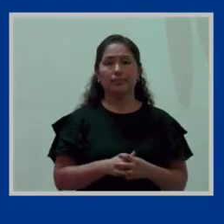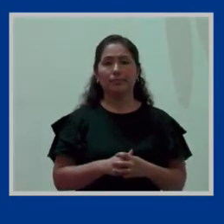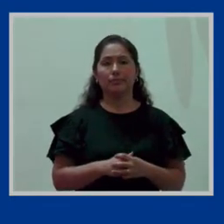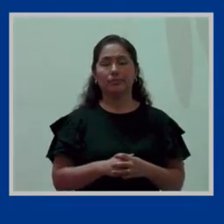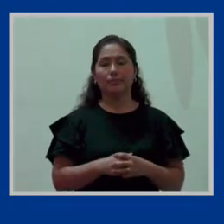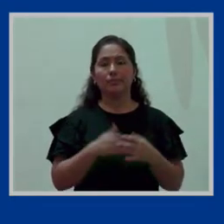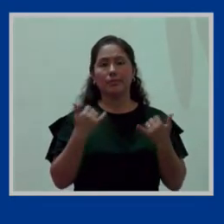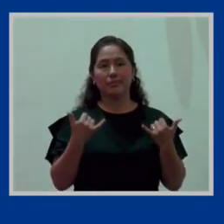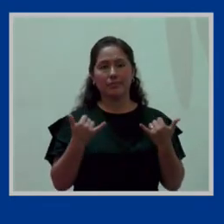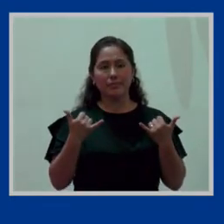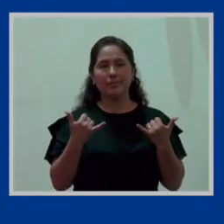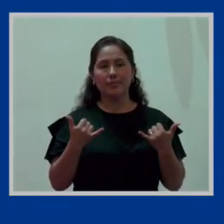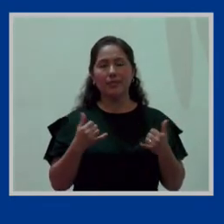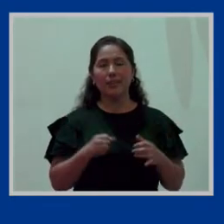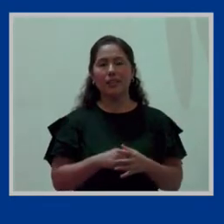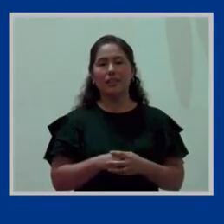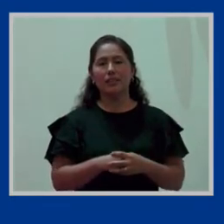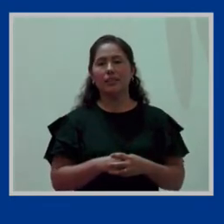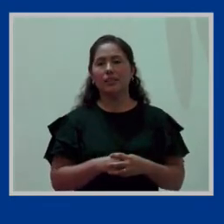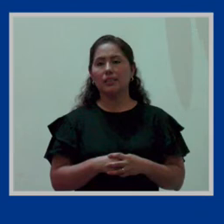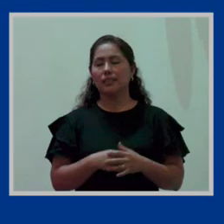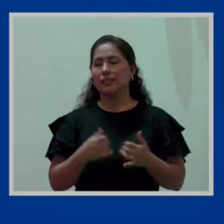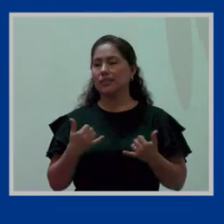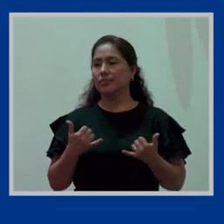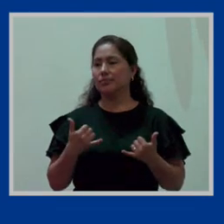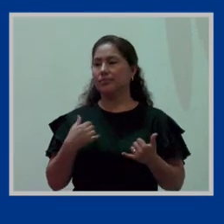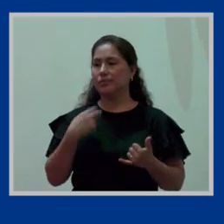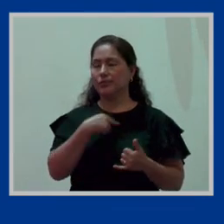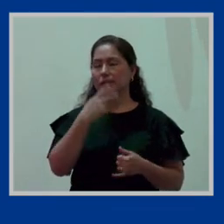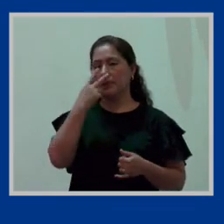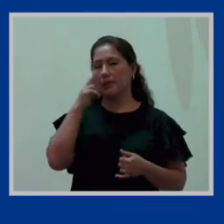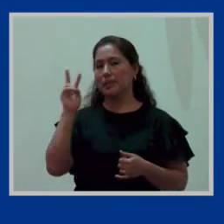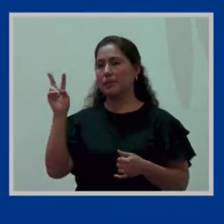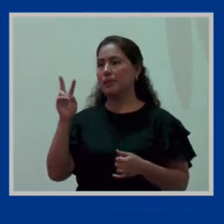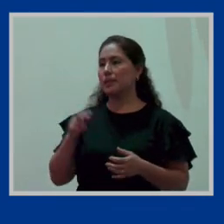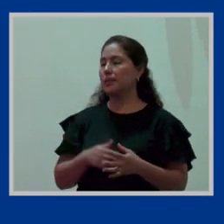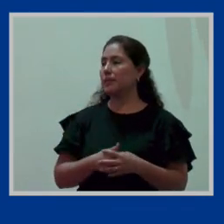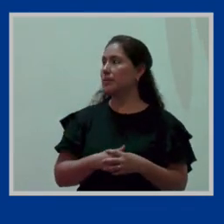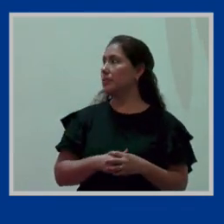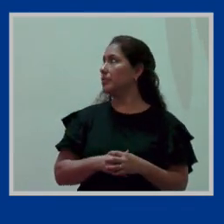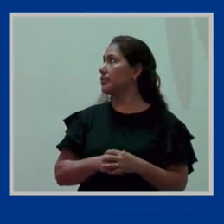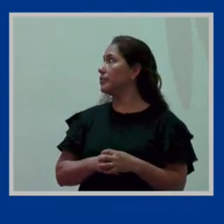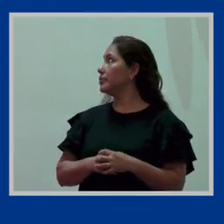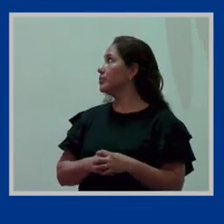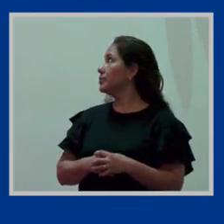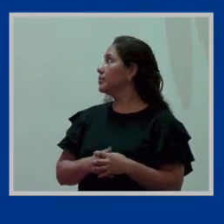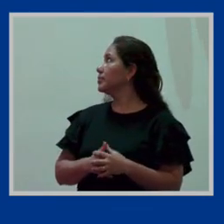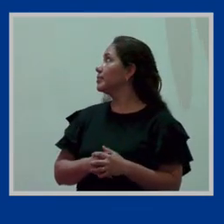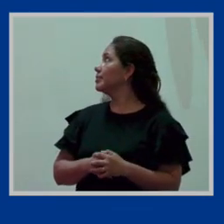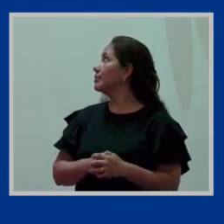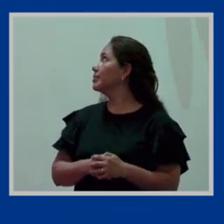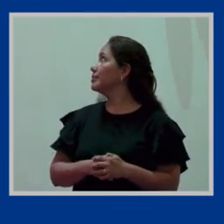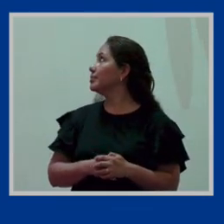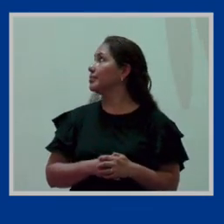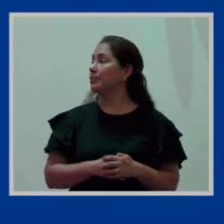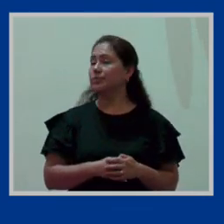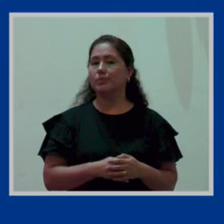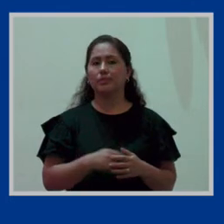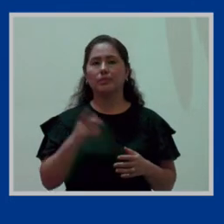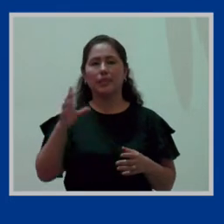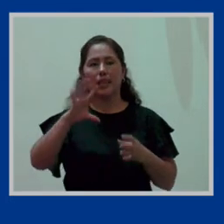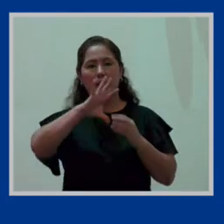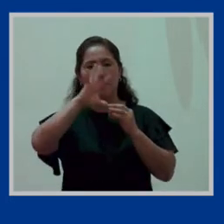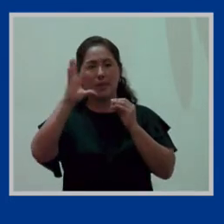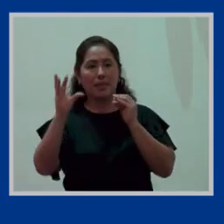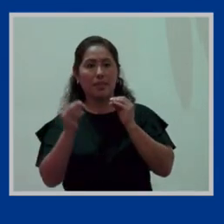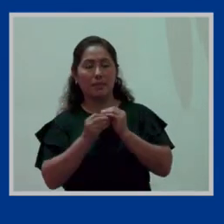Ahora sí, vamos a ver en cuanto a lo que es la implementación de lactarios institucionales,